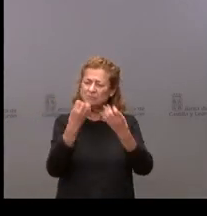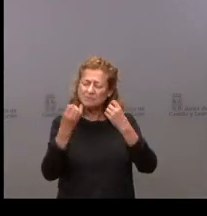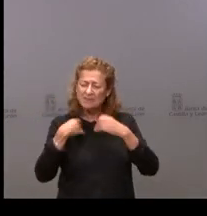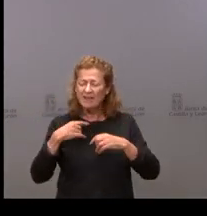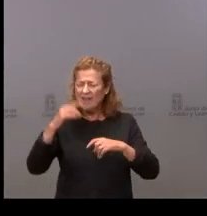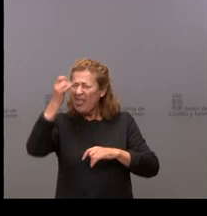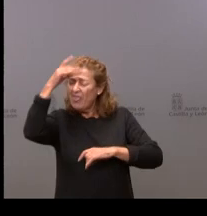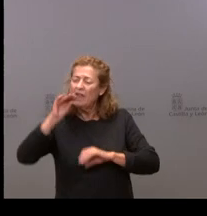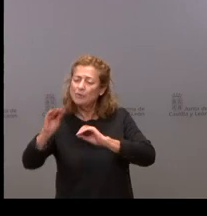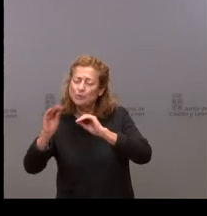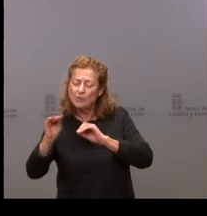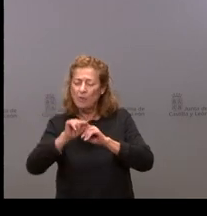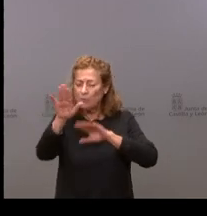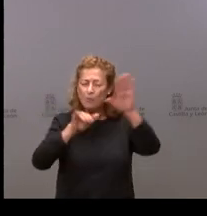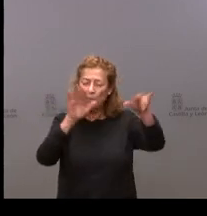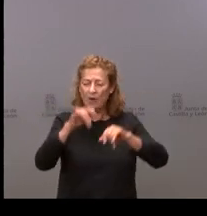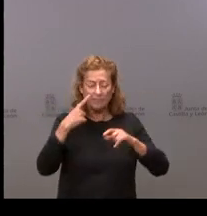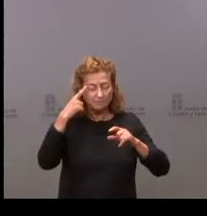tenían era convocar a los expertos.